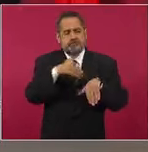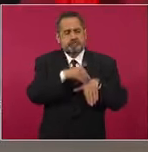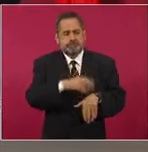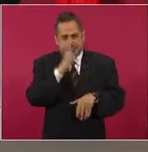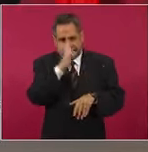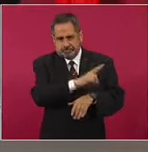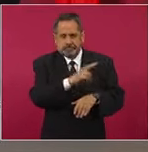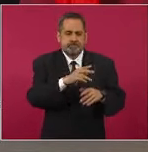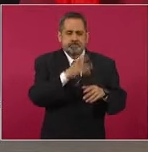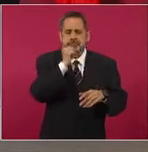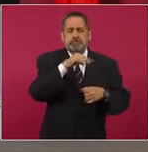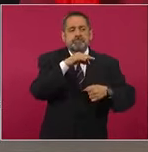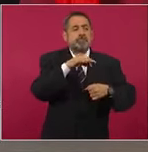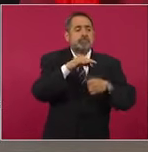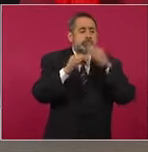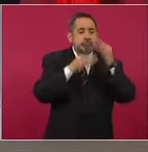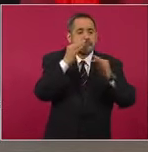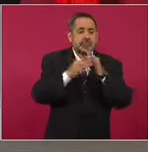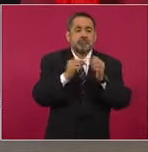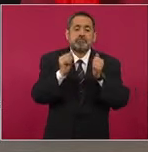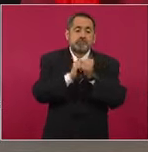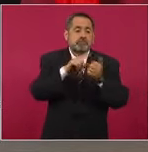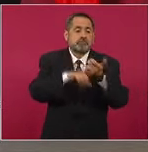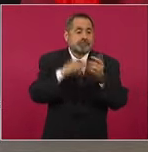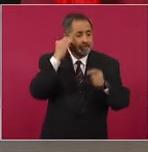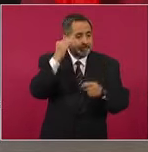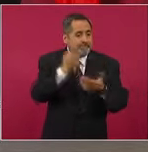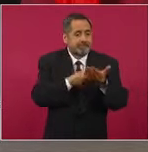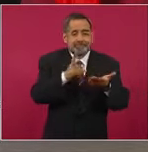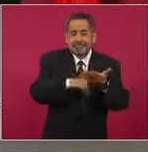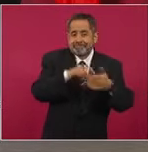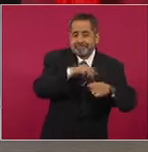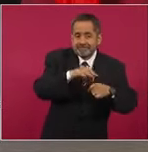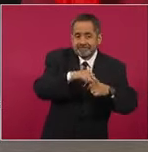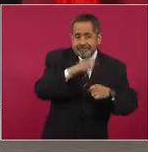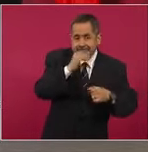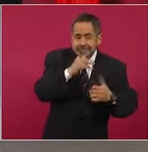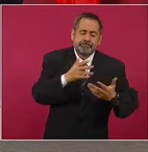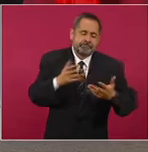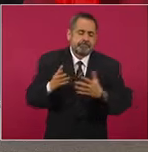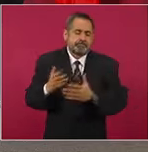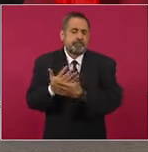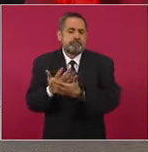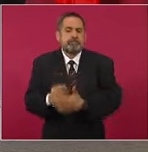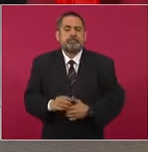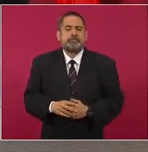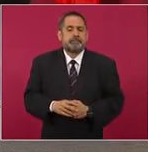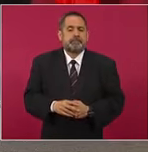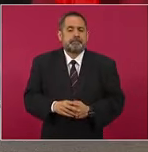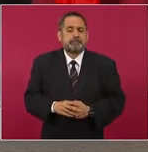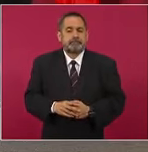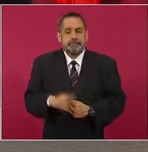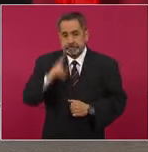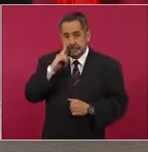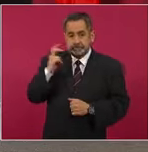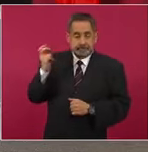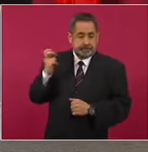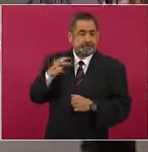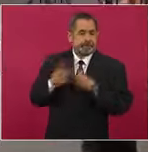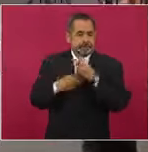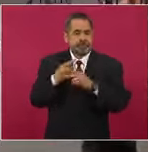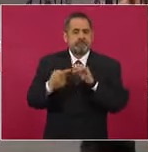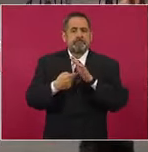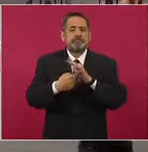revocación de mandato y de los estados en la República. La siguiente lámina, por favor. En este caso, me permito